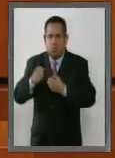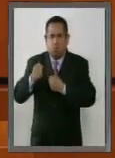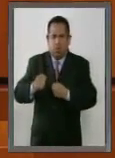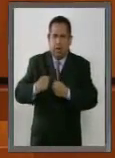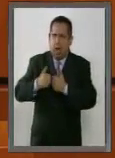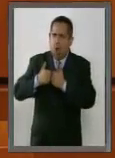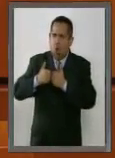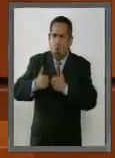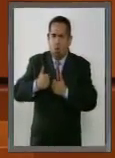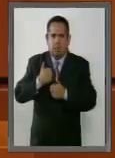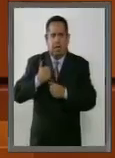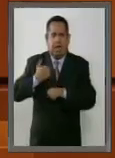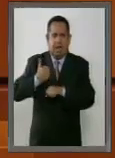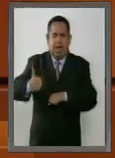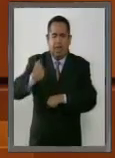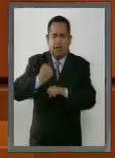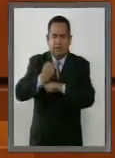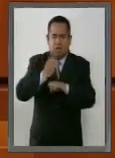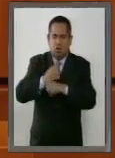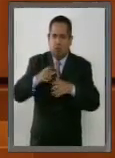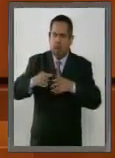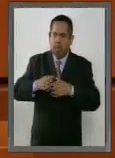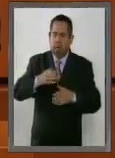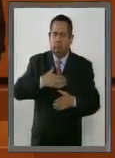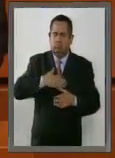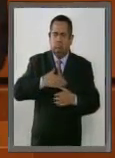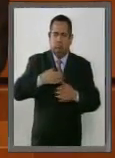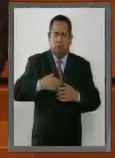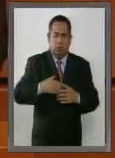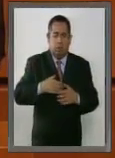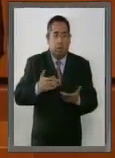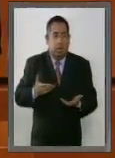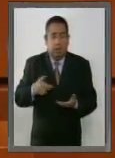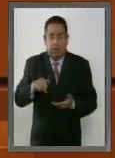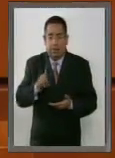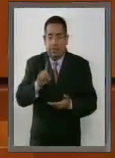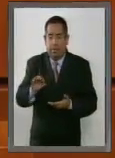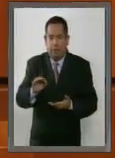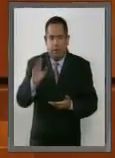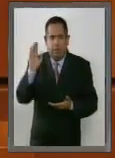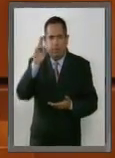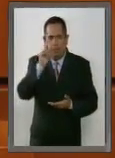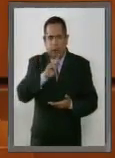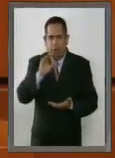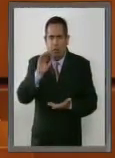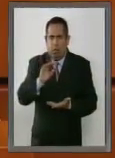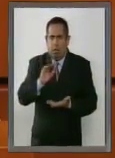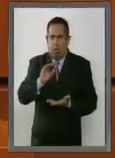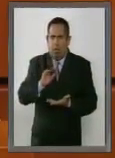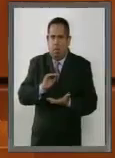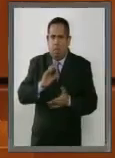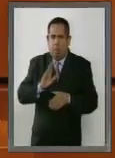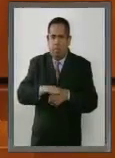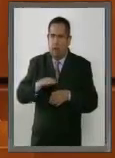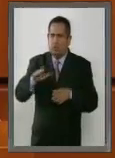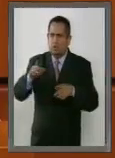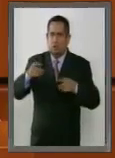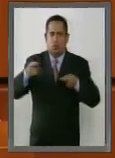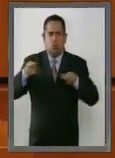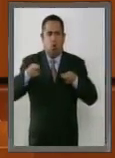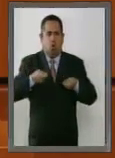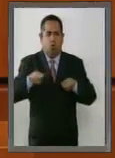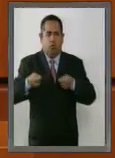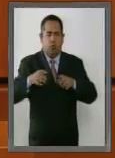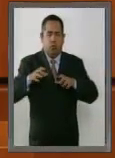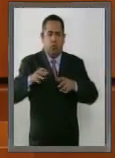autonomía de los estados, en el Distrito Federal vivíamos cada vez mayor concentración del